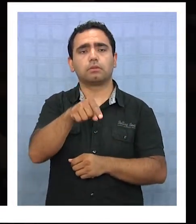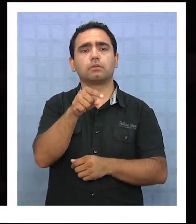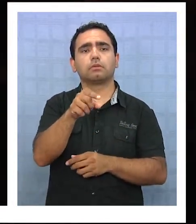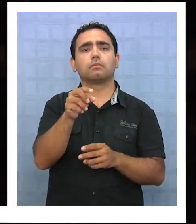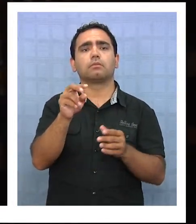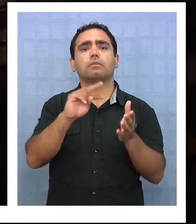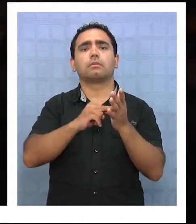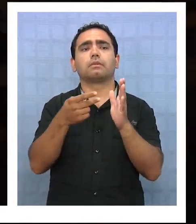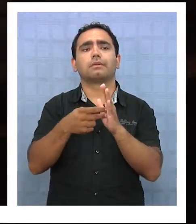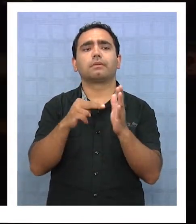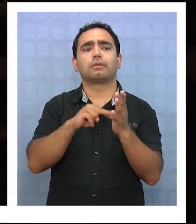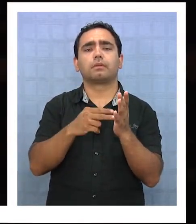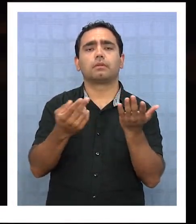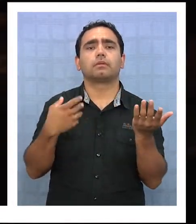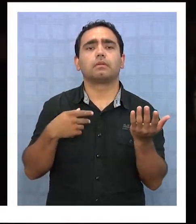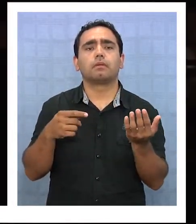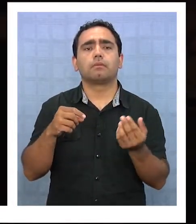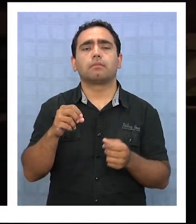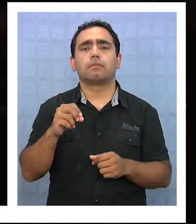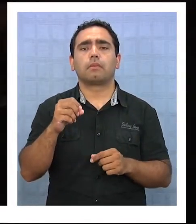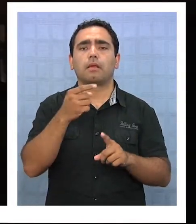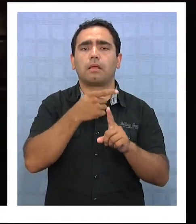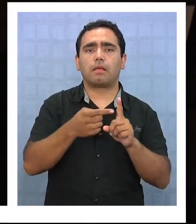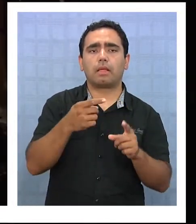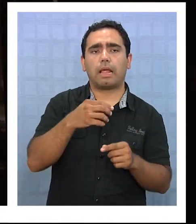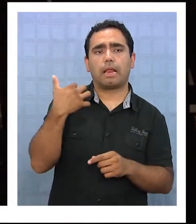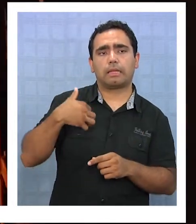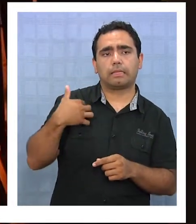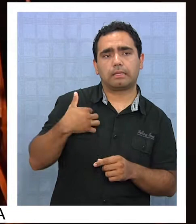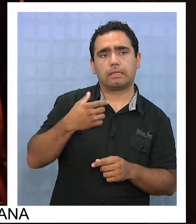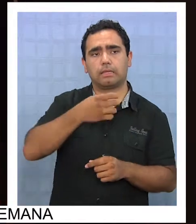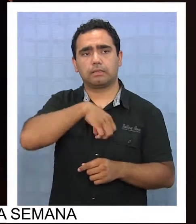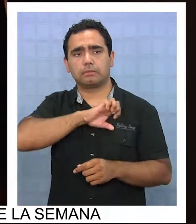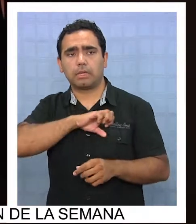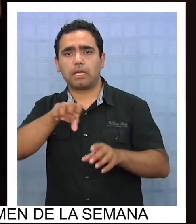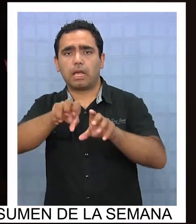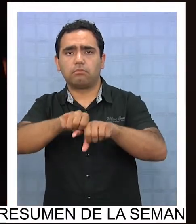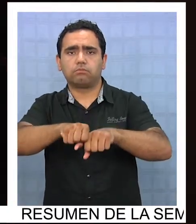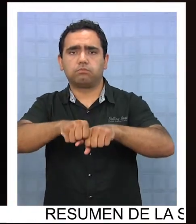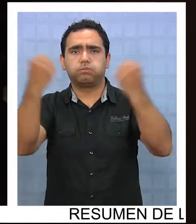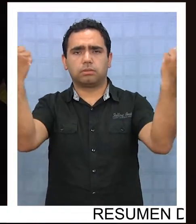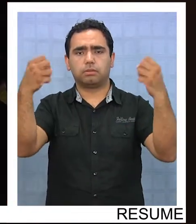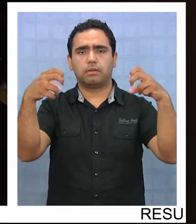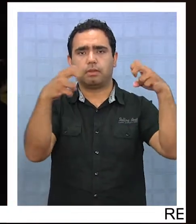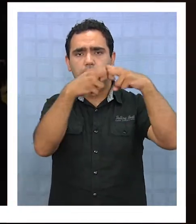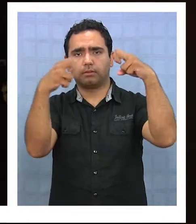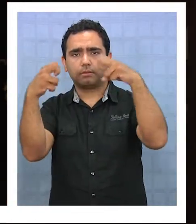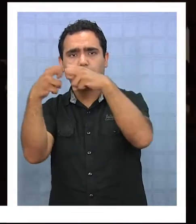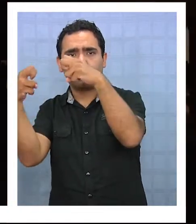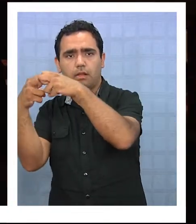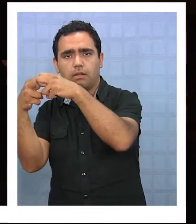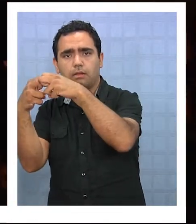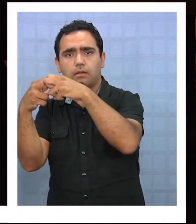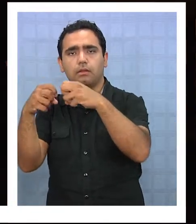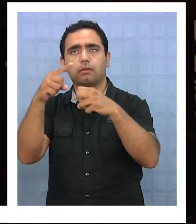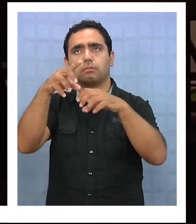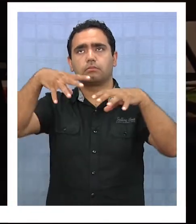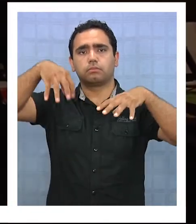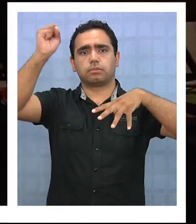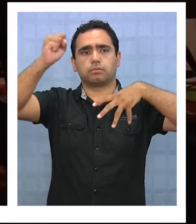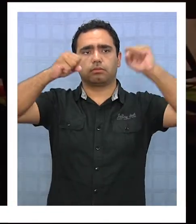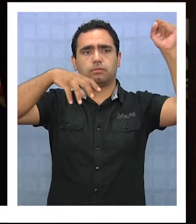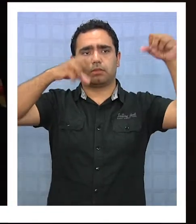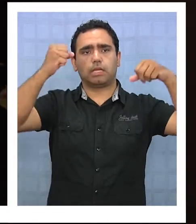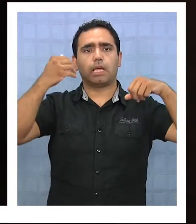ocurrido en el entretiempo de la final entre Argentina y España, donde explotó un generador provocando que la enorme carpa de lona que cubría el estadio